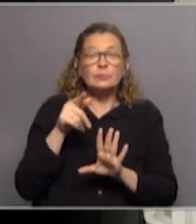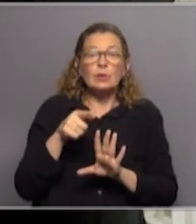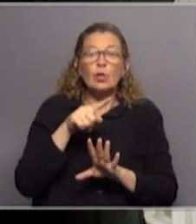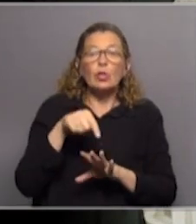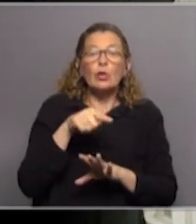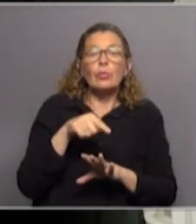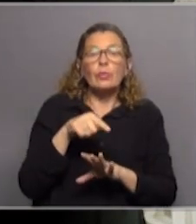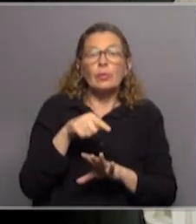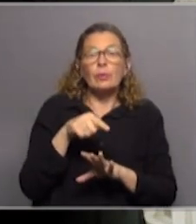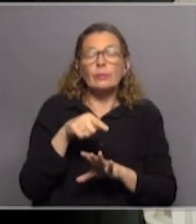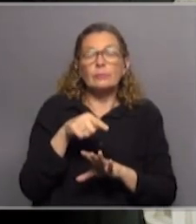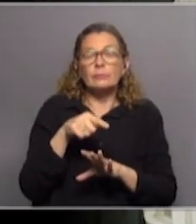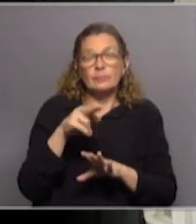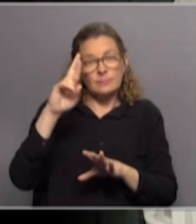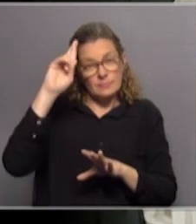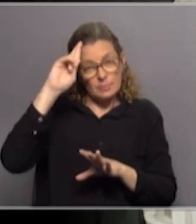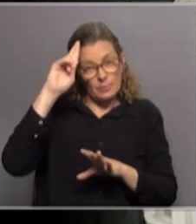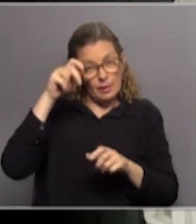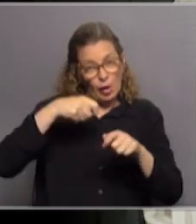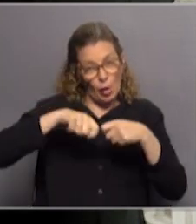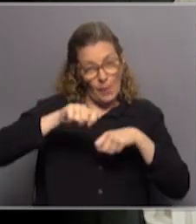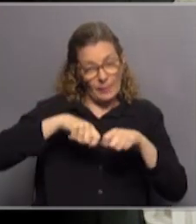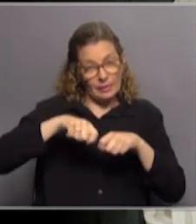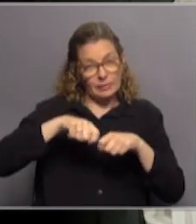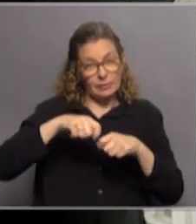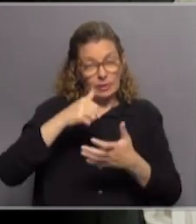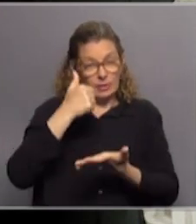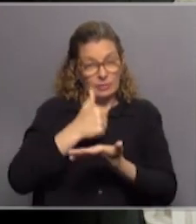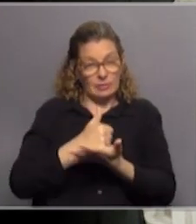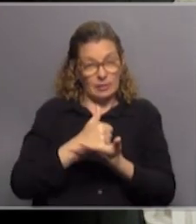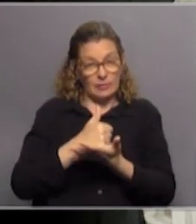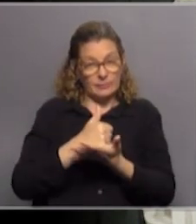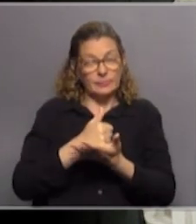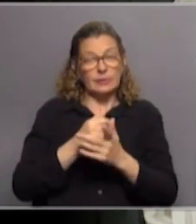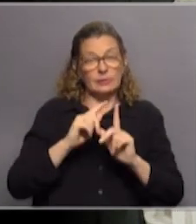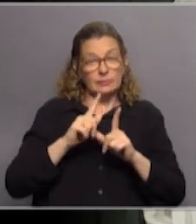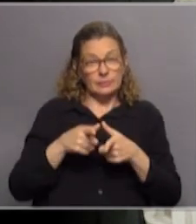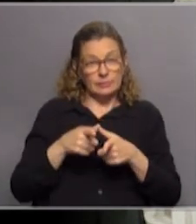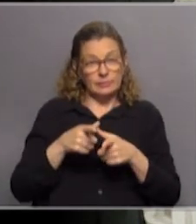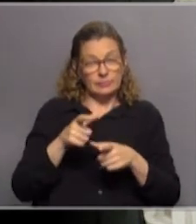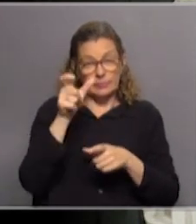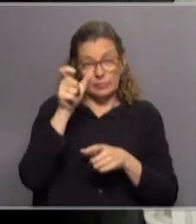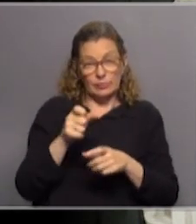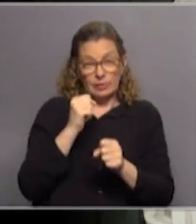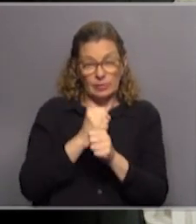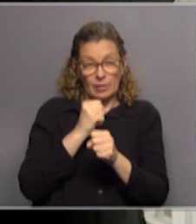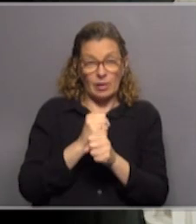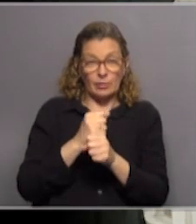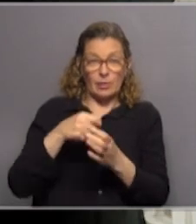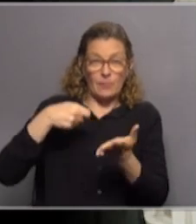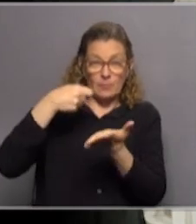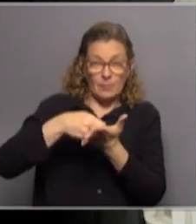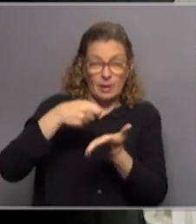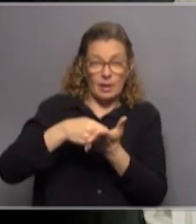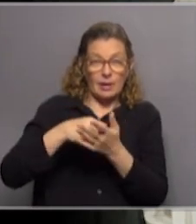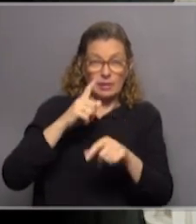donde se va a respetar el convenio que hay, y a los funcionarios se les va a pagar en tiempo